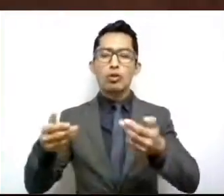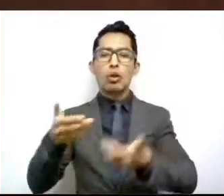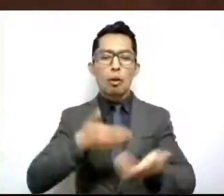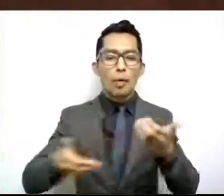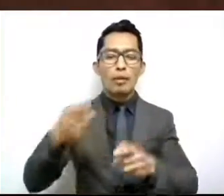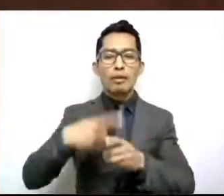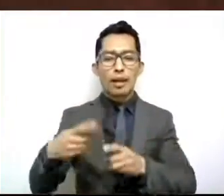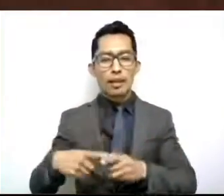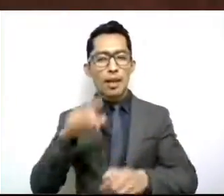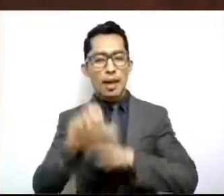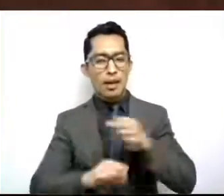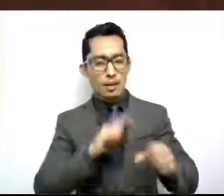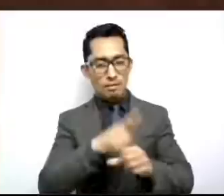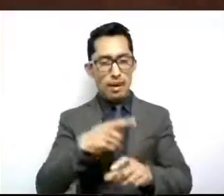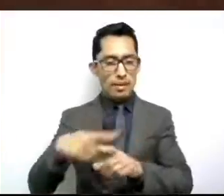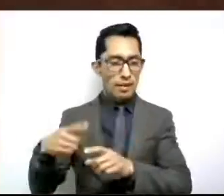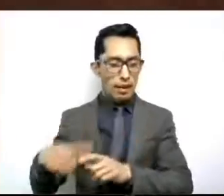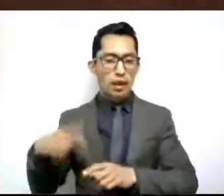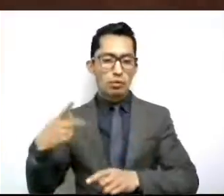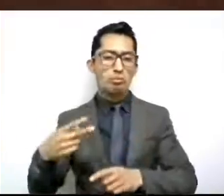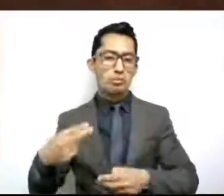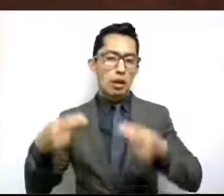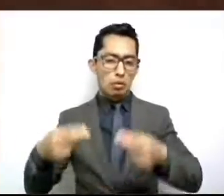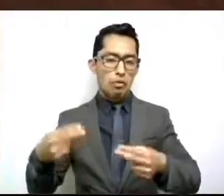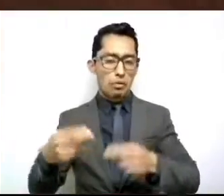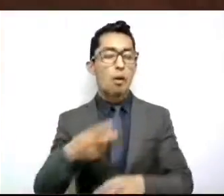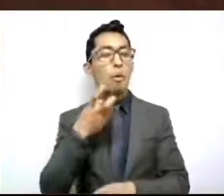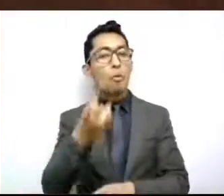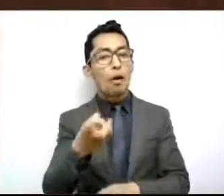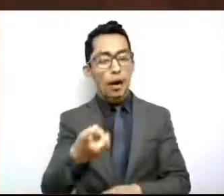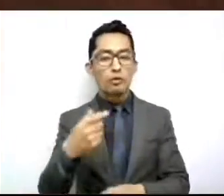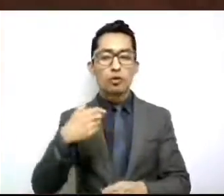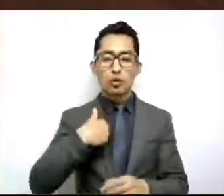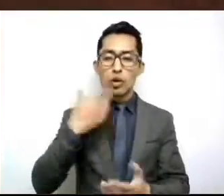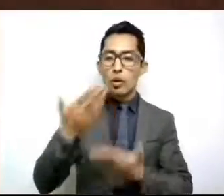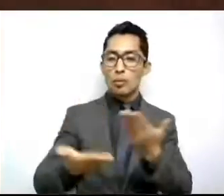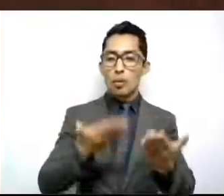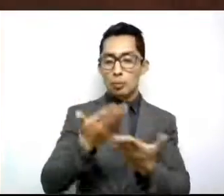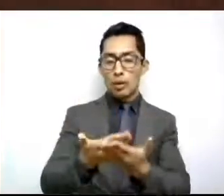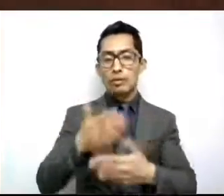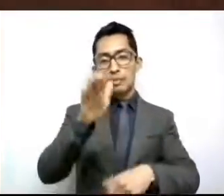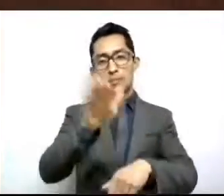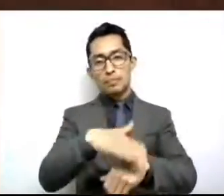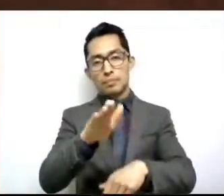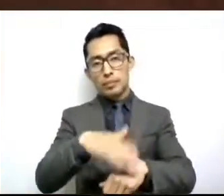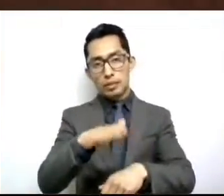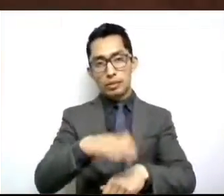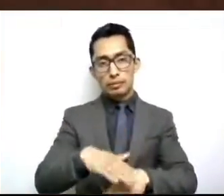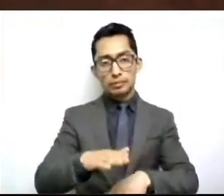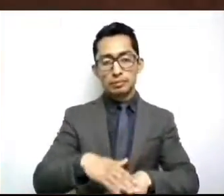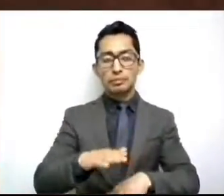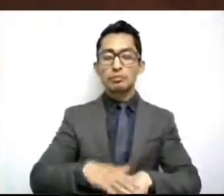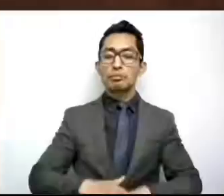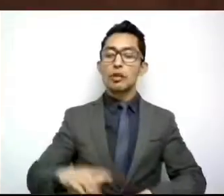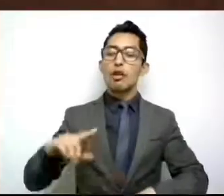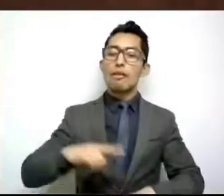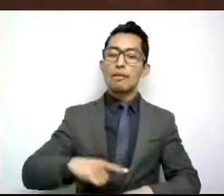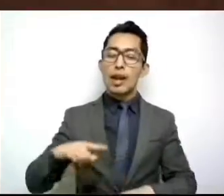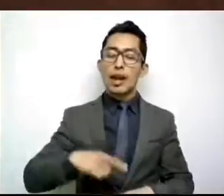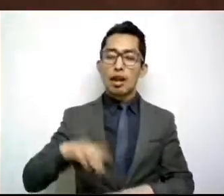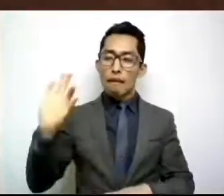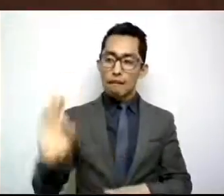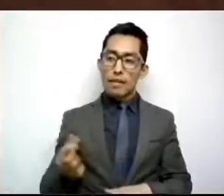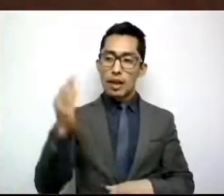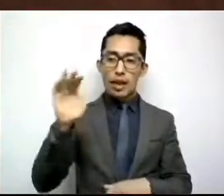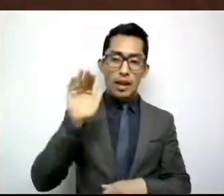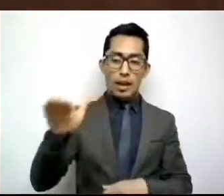ganado. Por lo cual, presento el exhorto al Poder Ejecutivo Federal que por medio